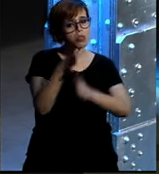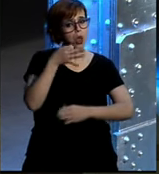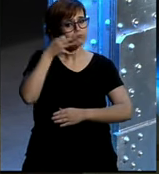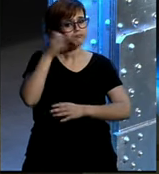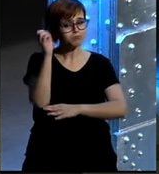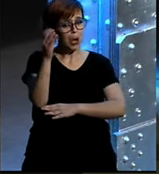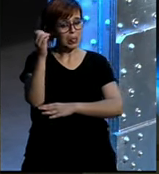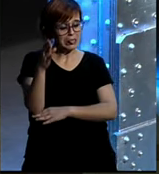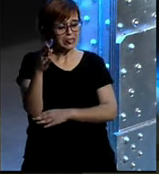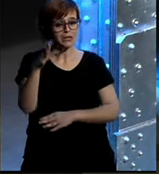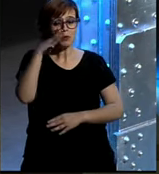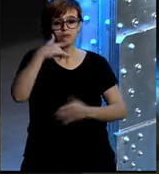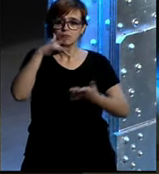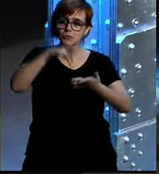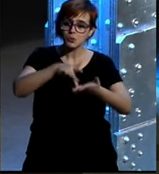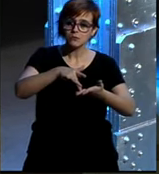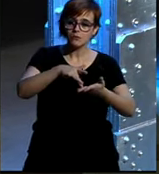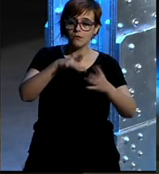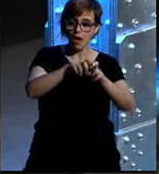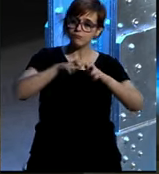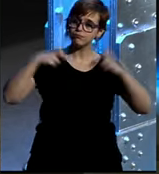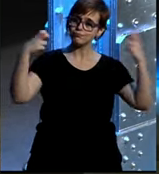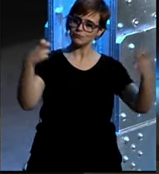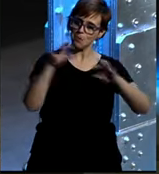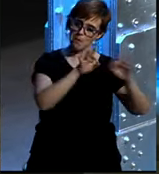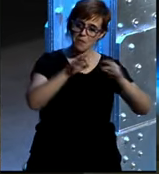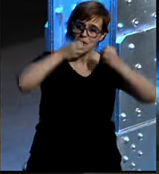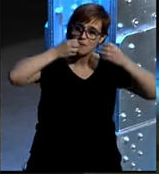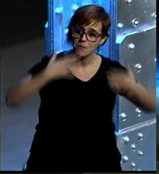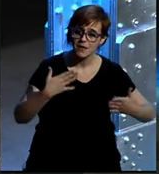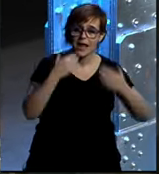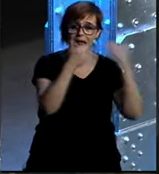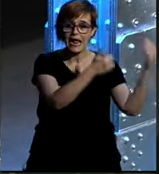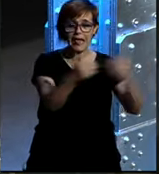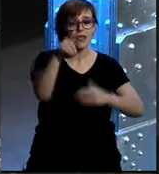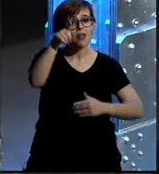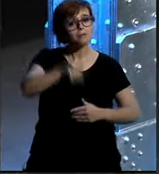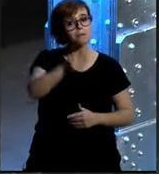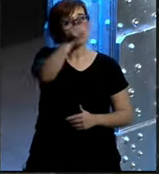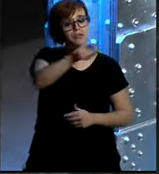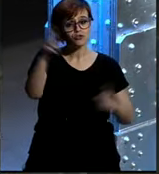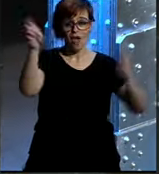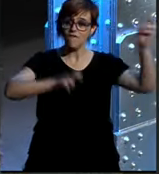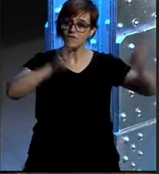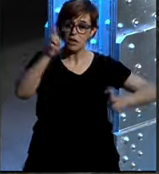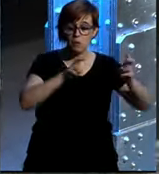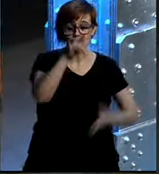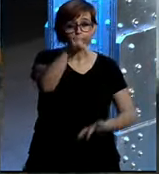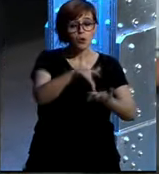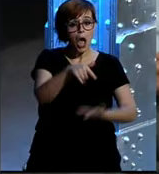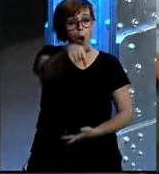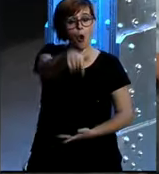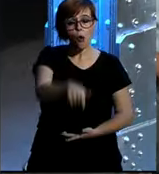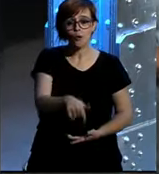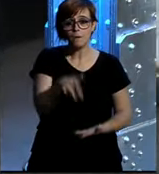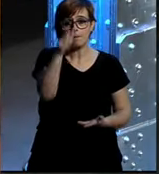sido capaces de llevar a cabo este evento de hoy y por supuesto a vosotros por vuestra presencia aquí hoy en un día que supongo que muchos